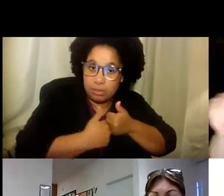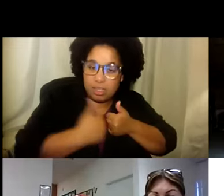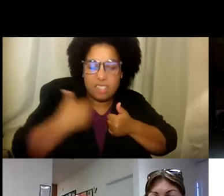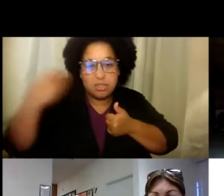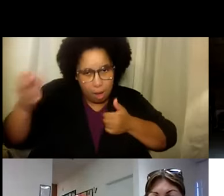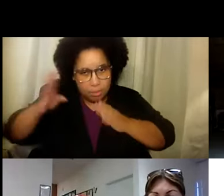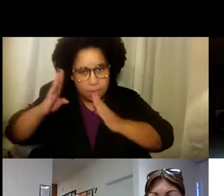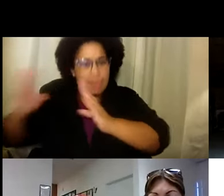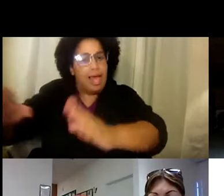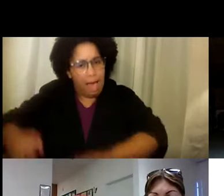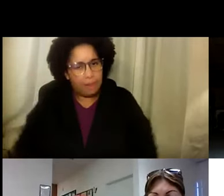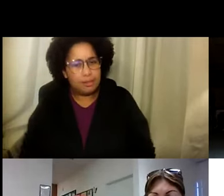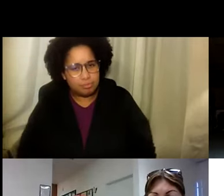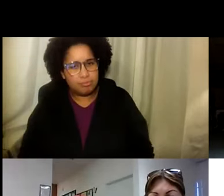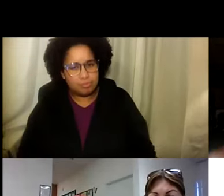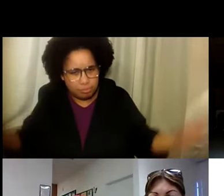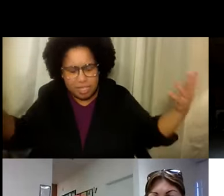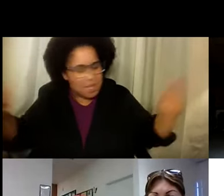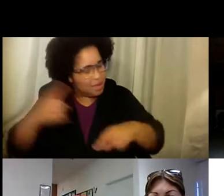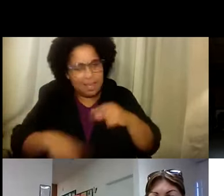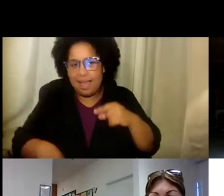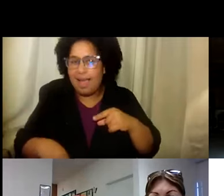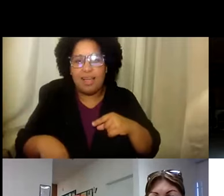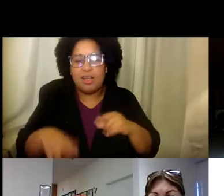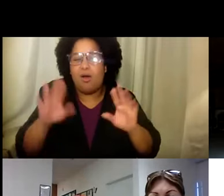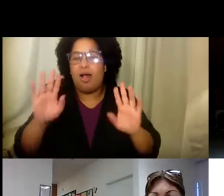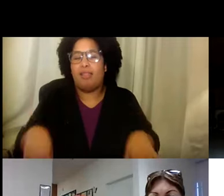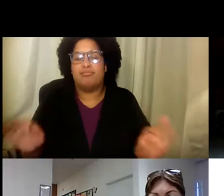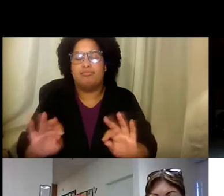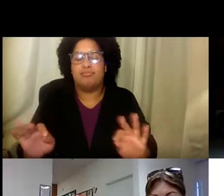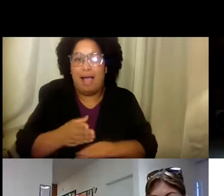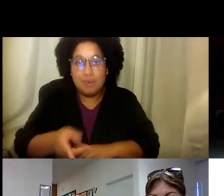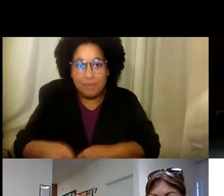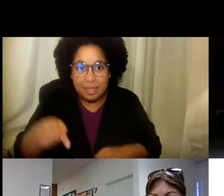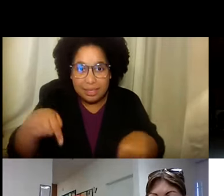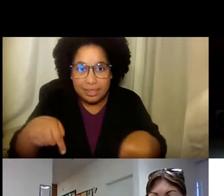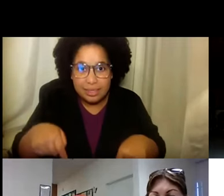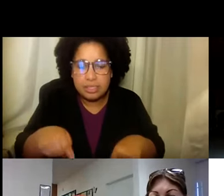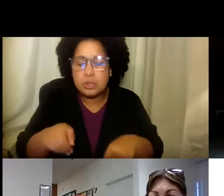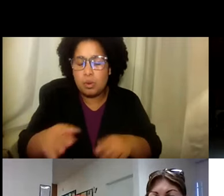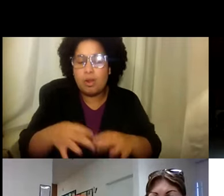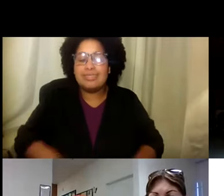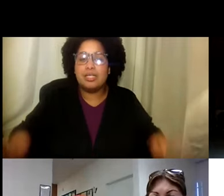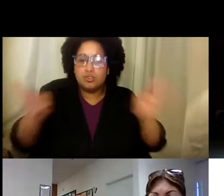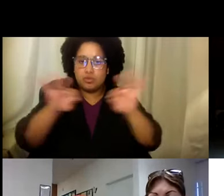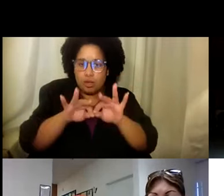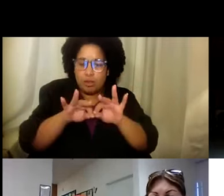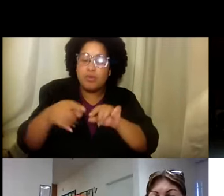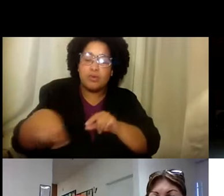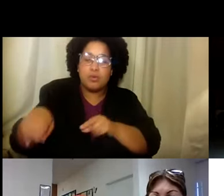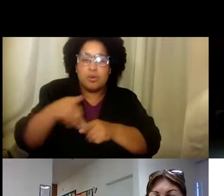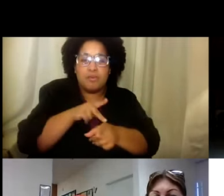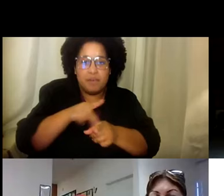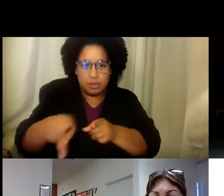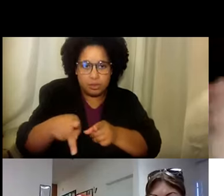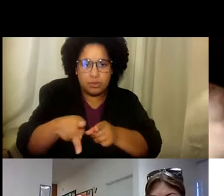Vamos. Porque no. Se puede discutir. Con ellos. Después de escuchar. Esta conversación. Aquí. Que. Su trabajo. No